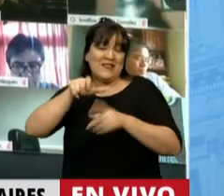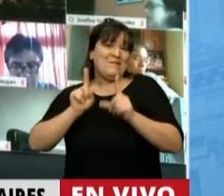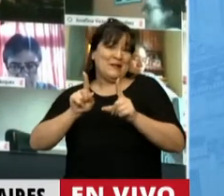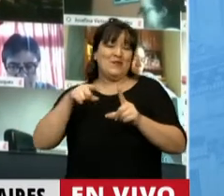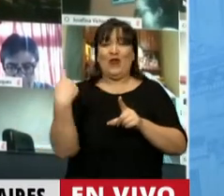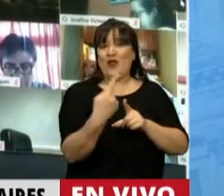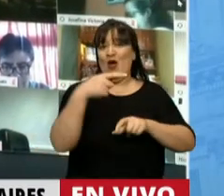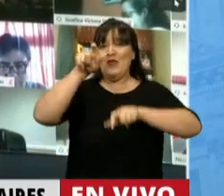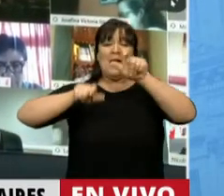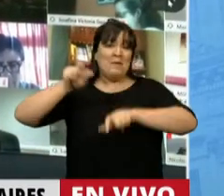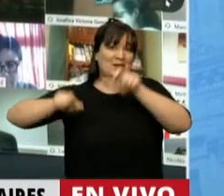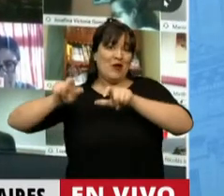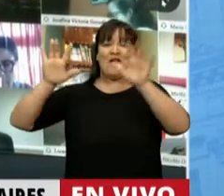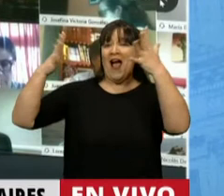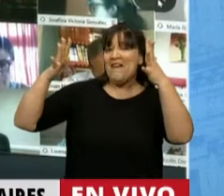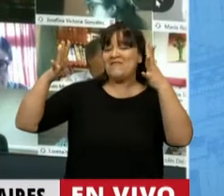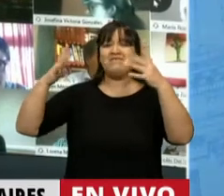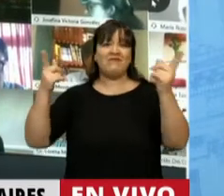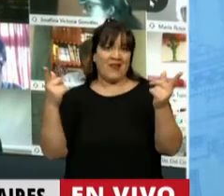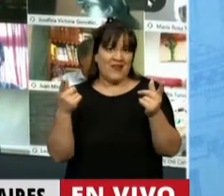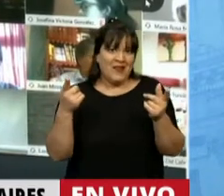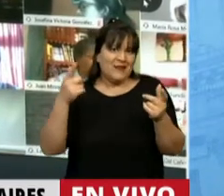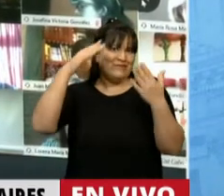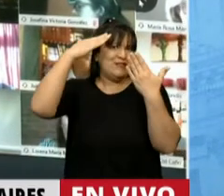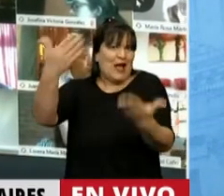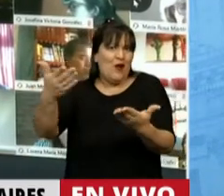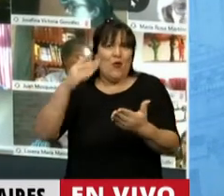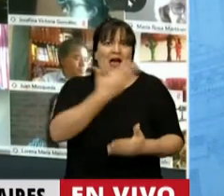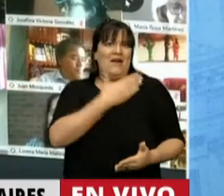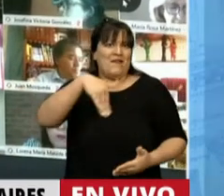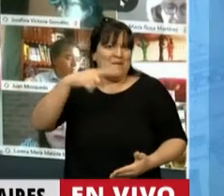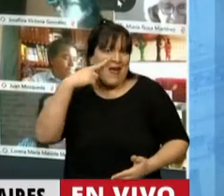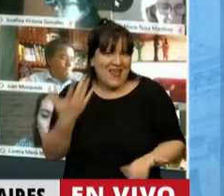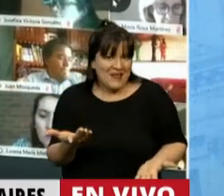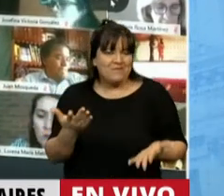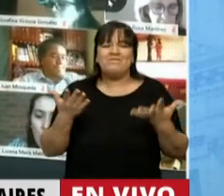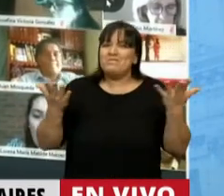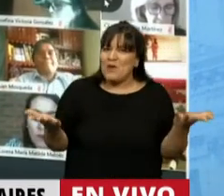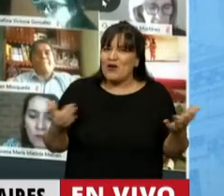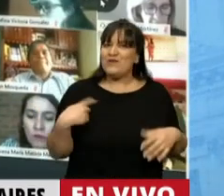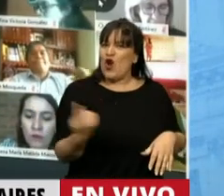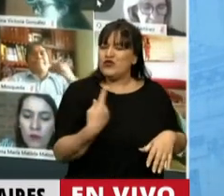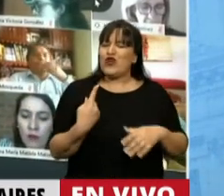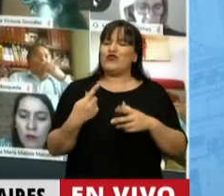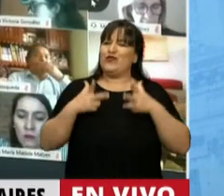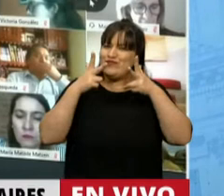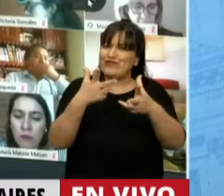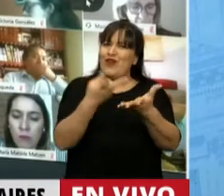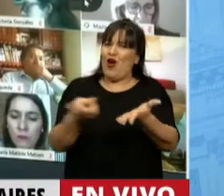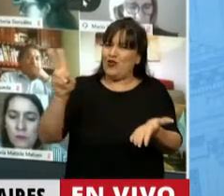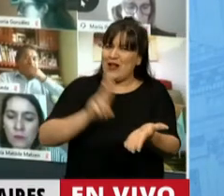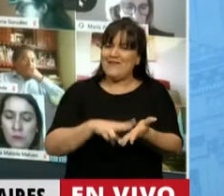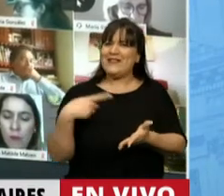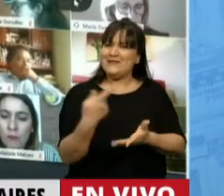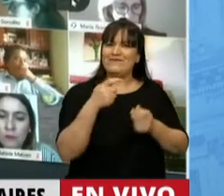festejando por estas horas y que acaba de saludar ampulosamente el FMI. Por eso nosotros insistimos con